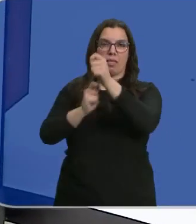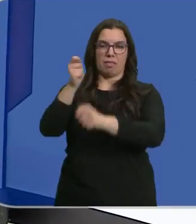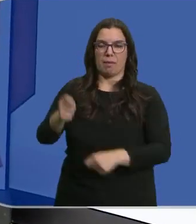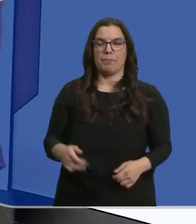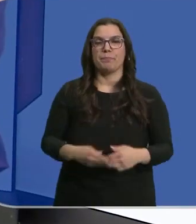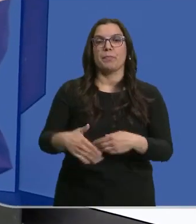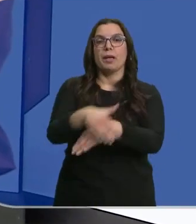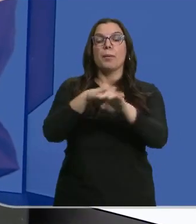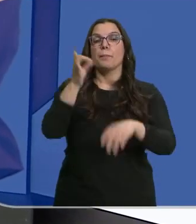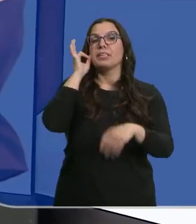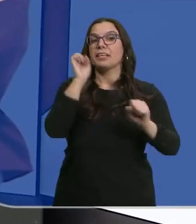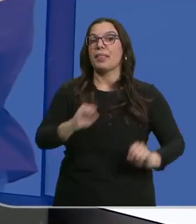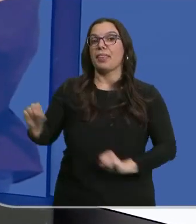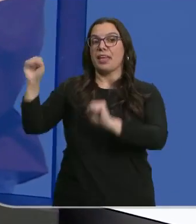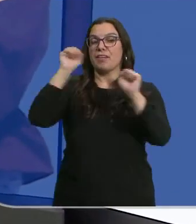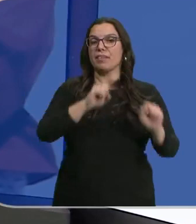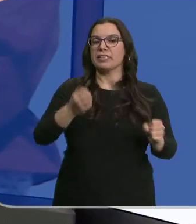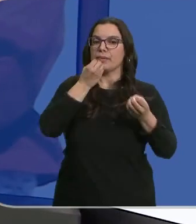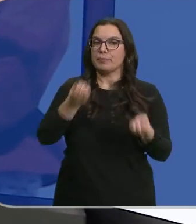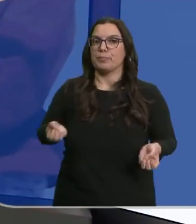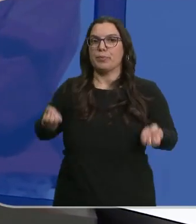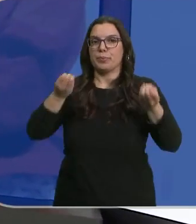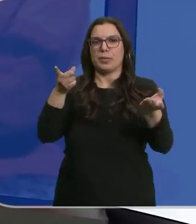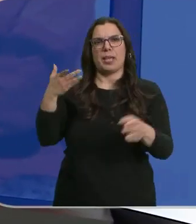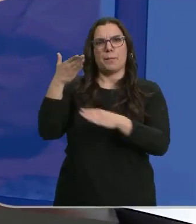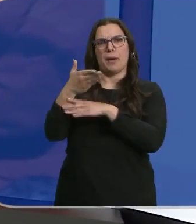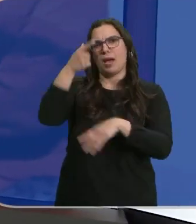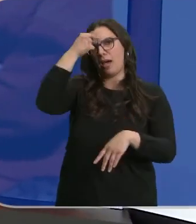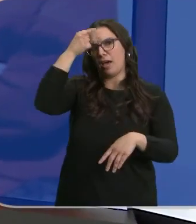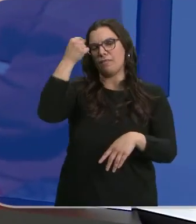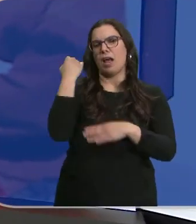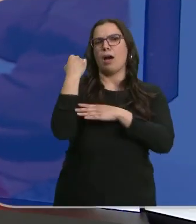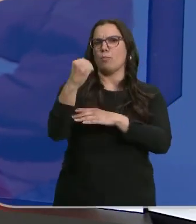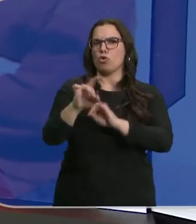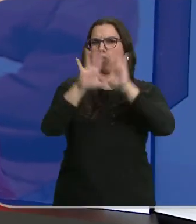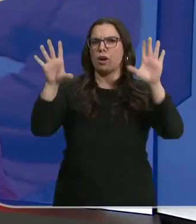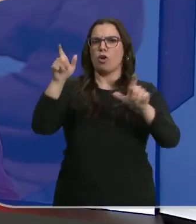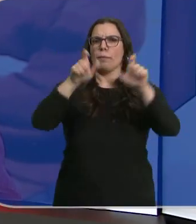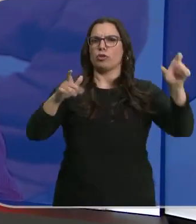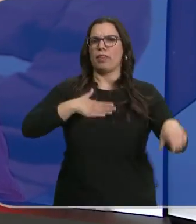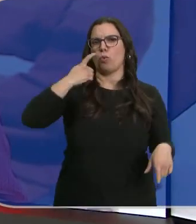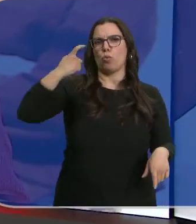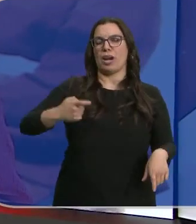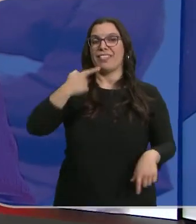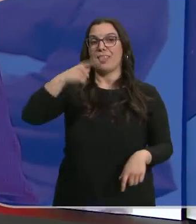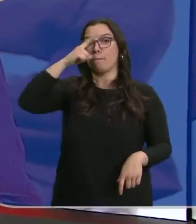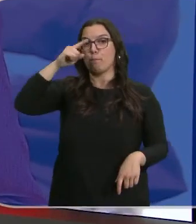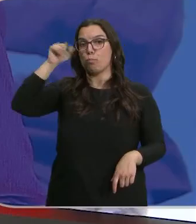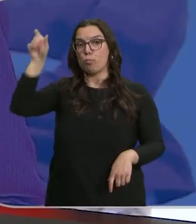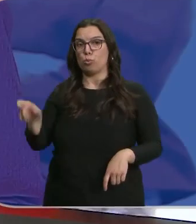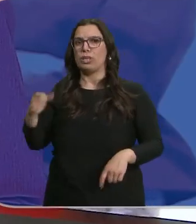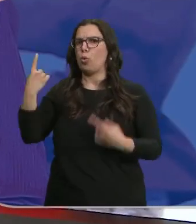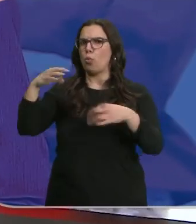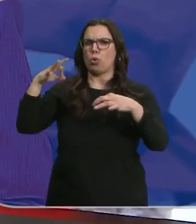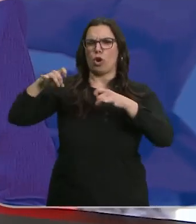Y la ministra de Defensa, Margarita Robles, ha trasladado desde Ávila el apoyo firme al pueblo ucraniano. Asegura que Putin es el único que está